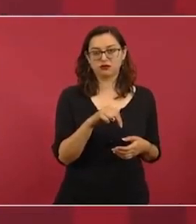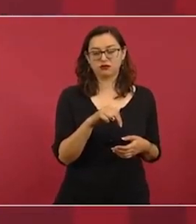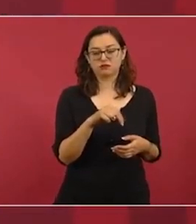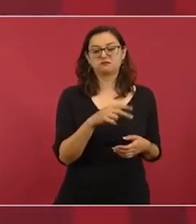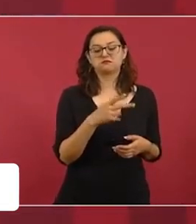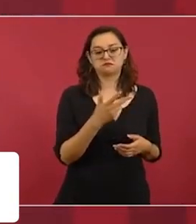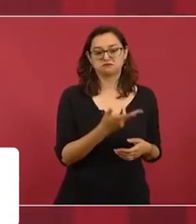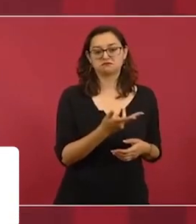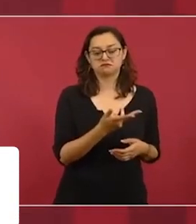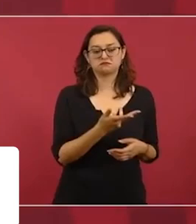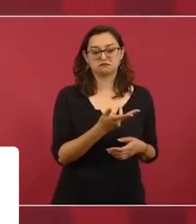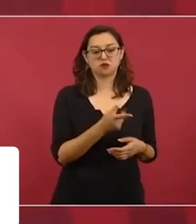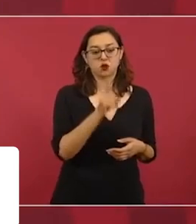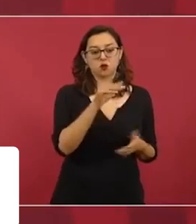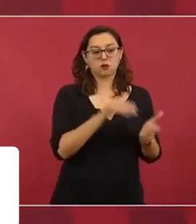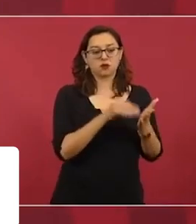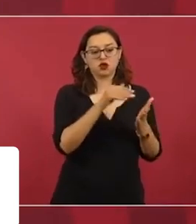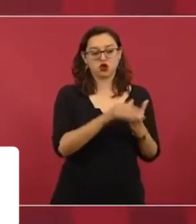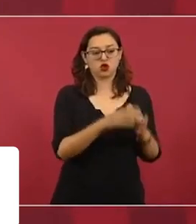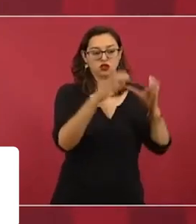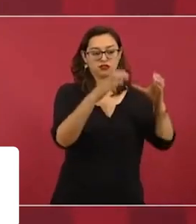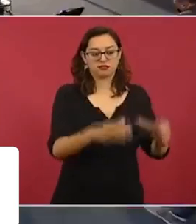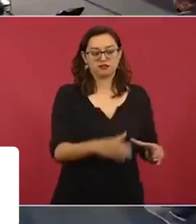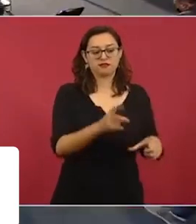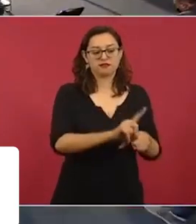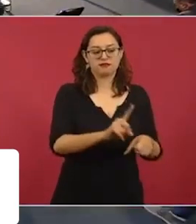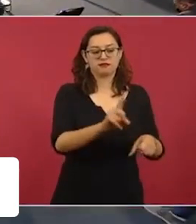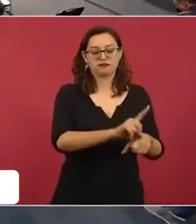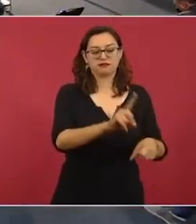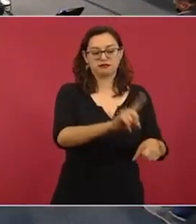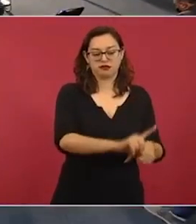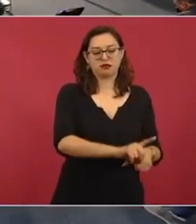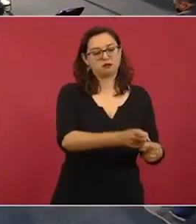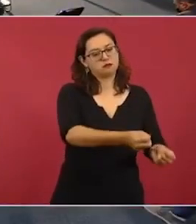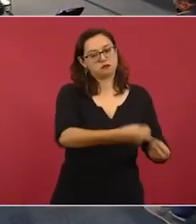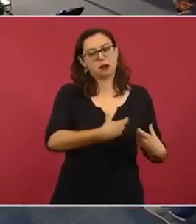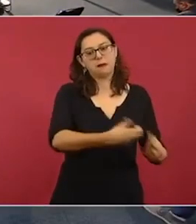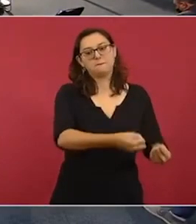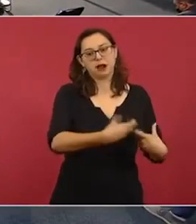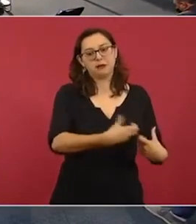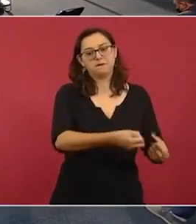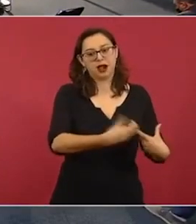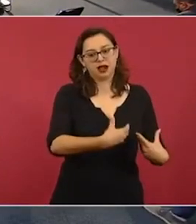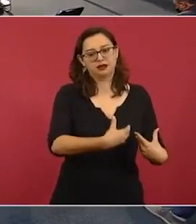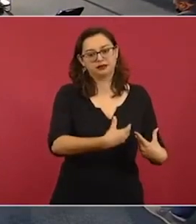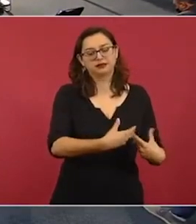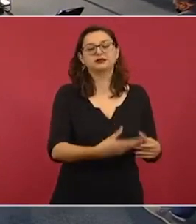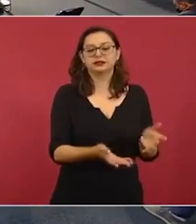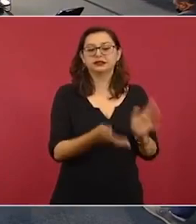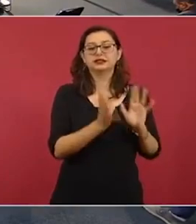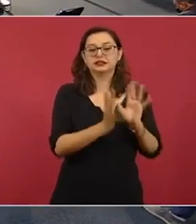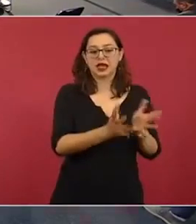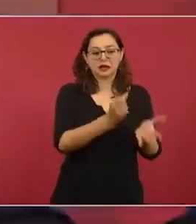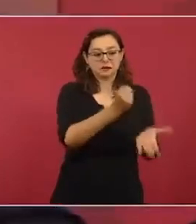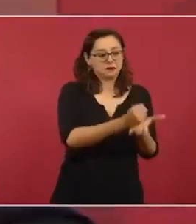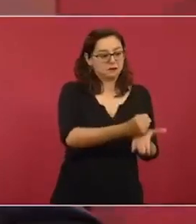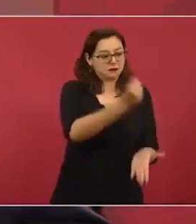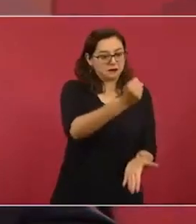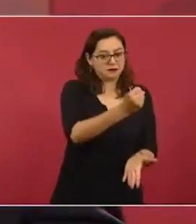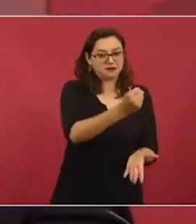pueda extraer un millón de barriles diarios de Venezuela. Y esto